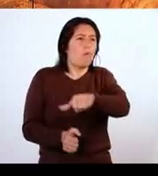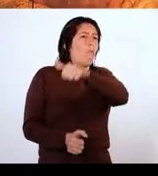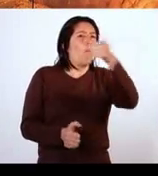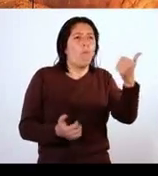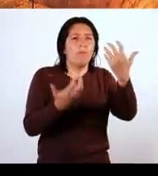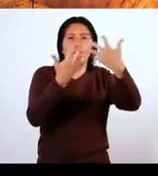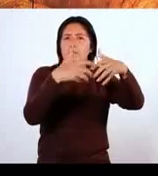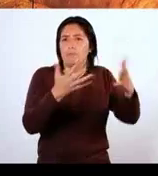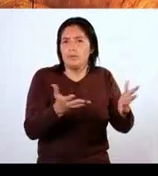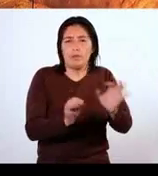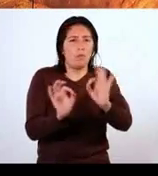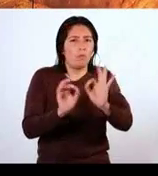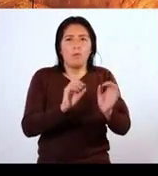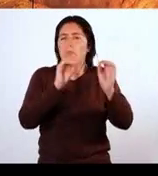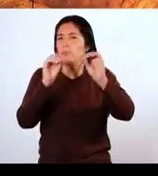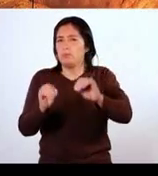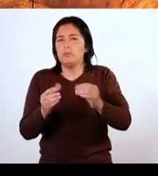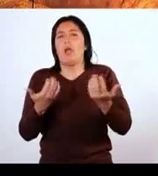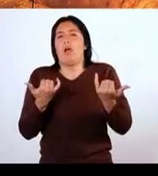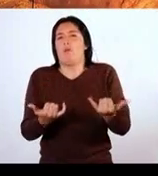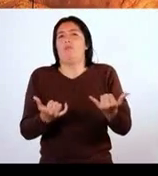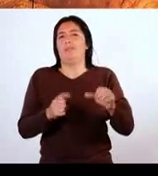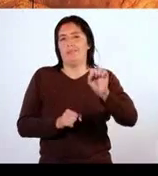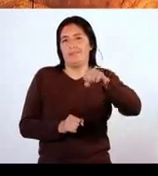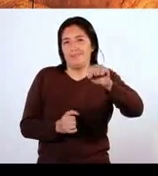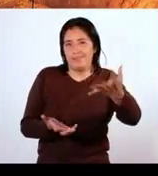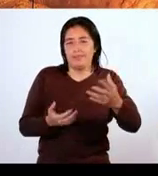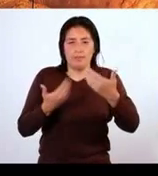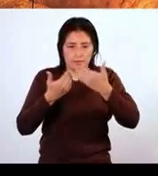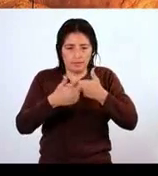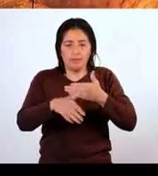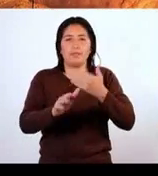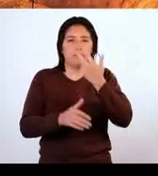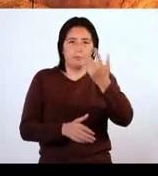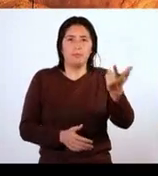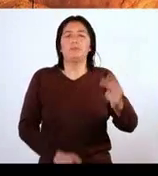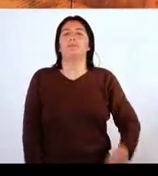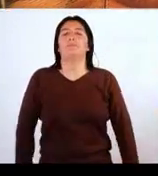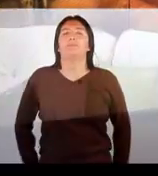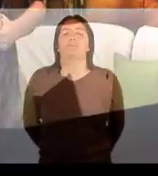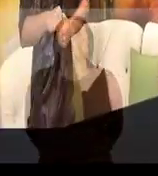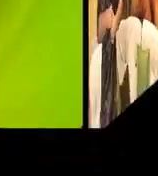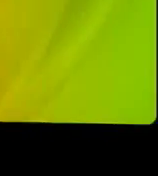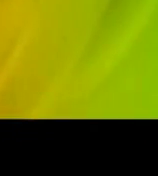empresas, las cuales no lo han implantado, pues lo hagan esta vez. Así que adelante con la nota.